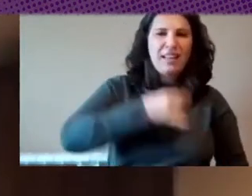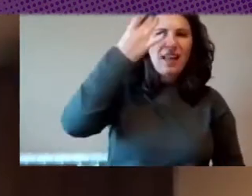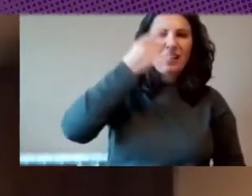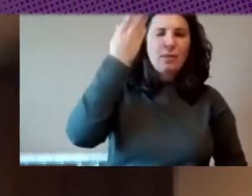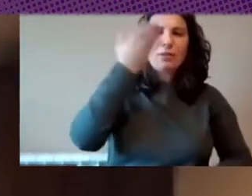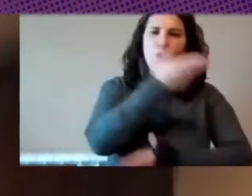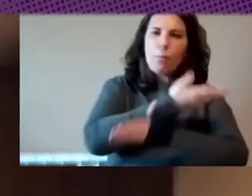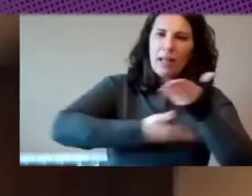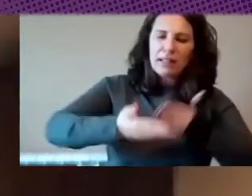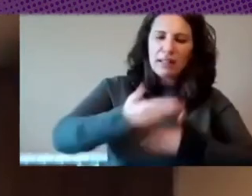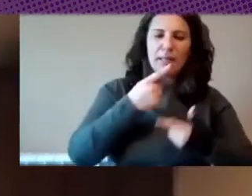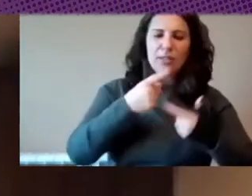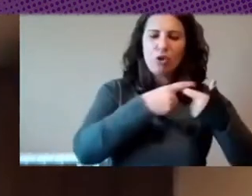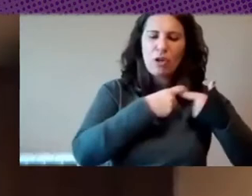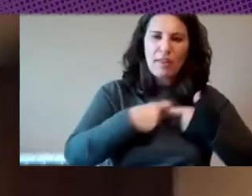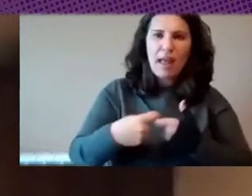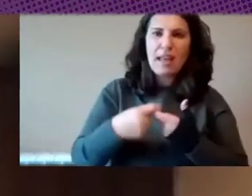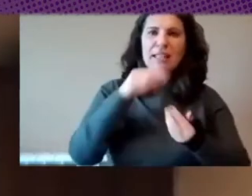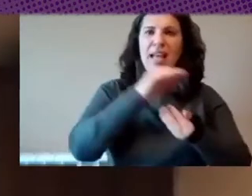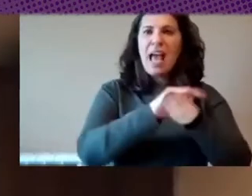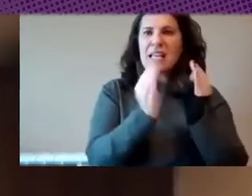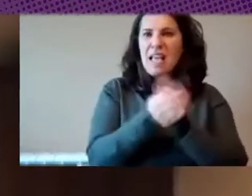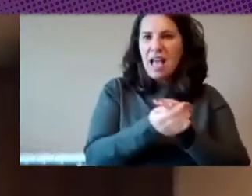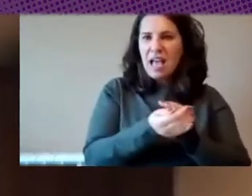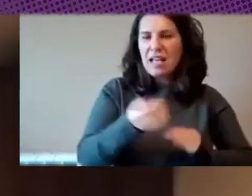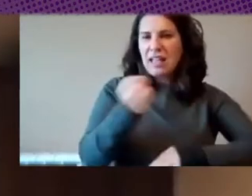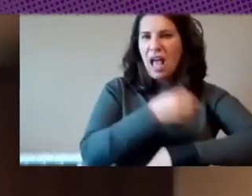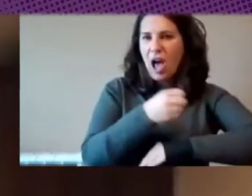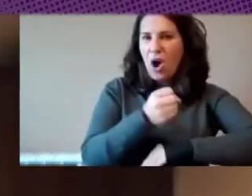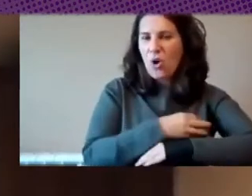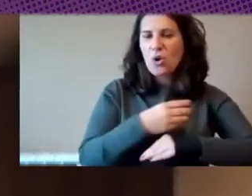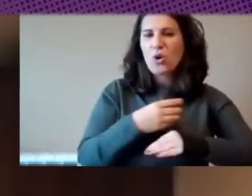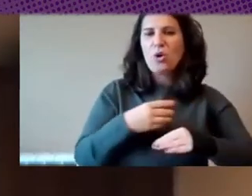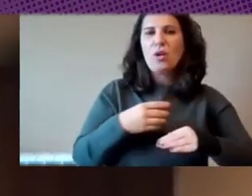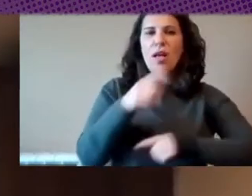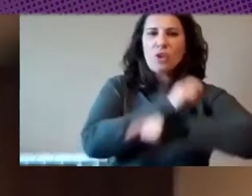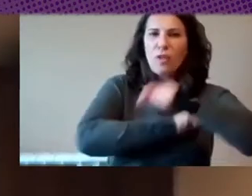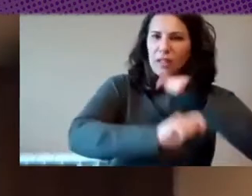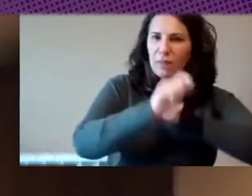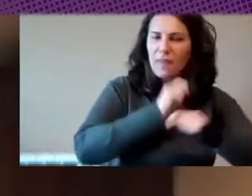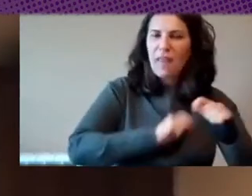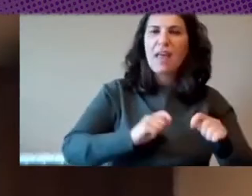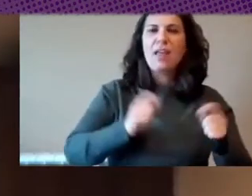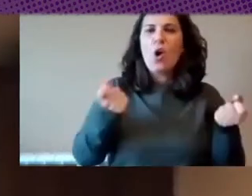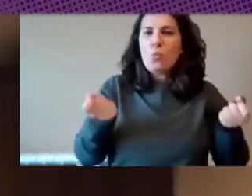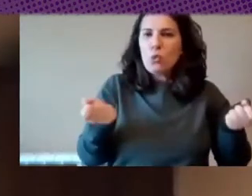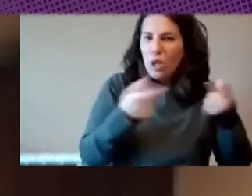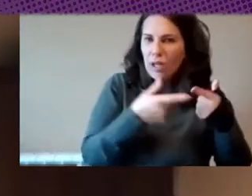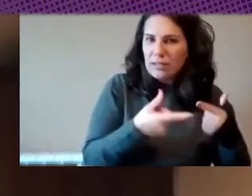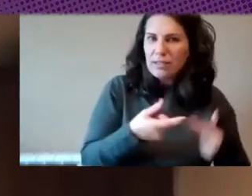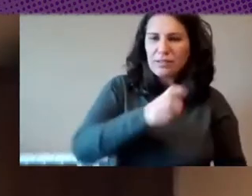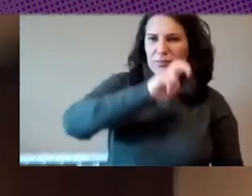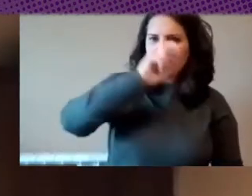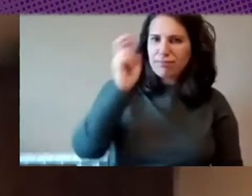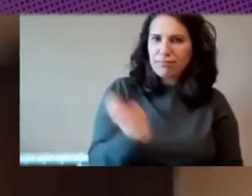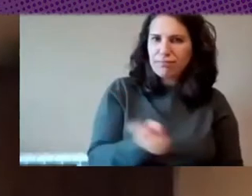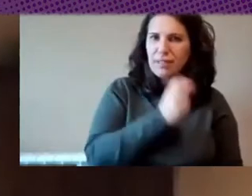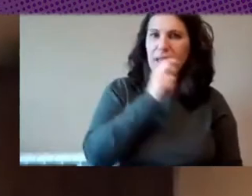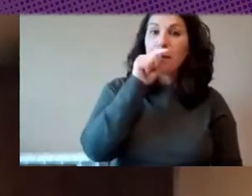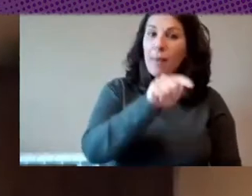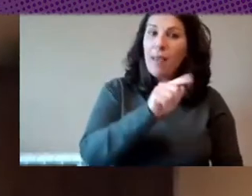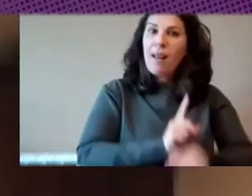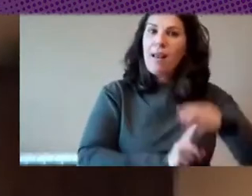solidarias cajas de ahorro asociatividad mutualistas para ir construyendo modelos de